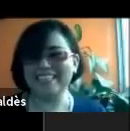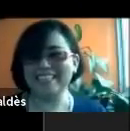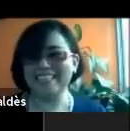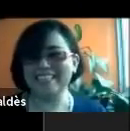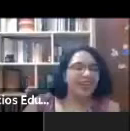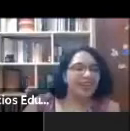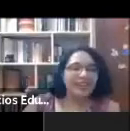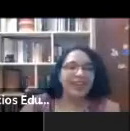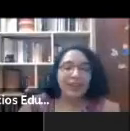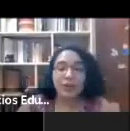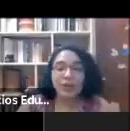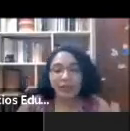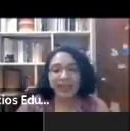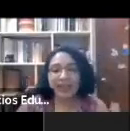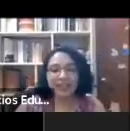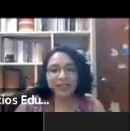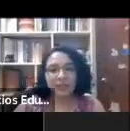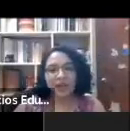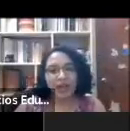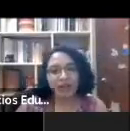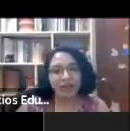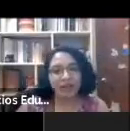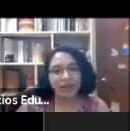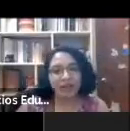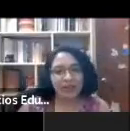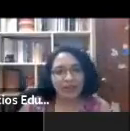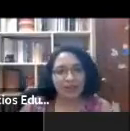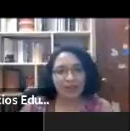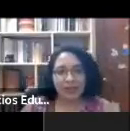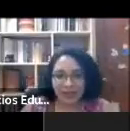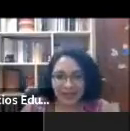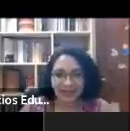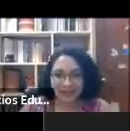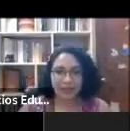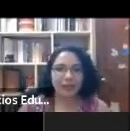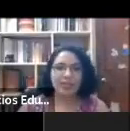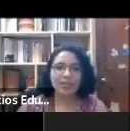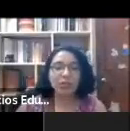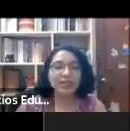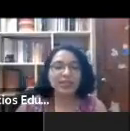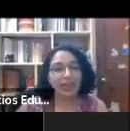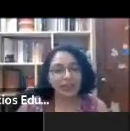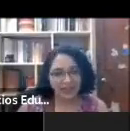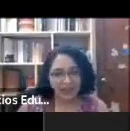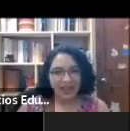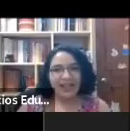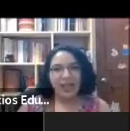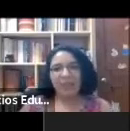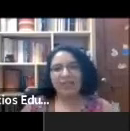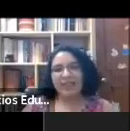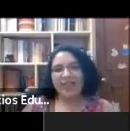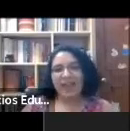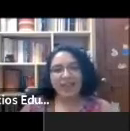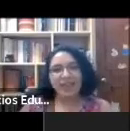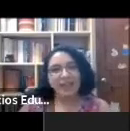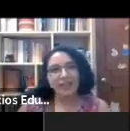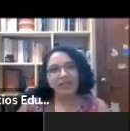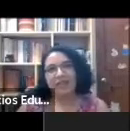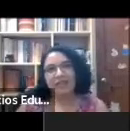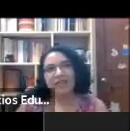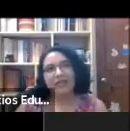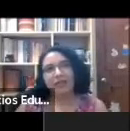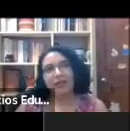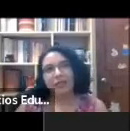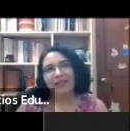Sí, perdón. Es que justamente ahí es donde viene la palabra que nos comentabas antes, ¿no? Esas complicidades que más allá de,